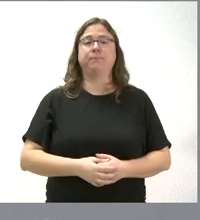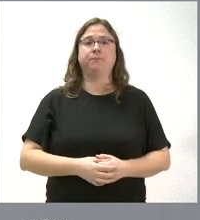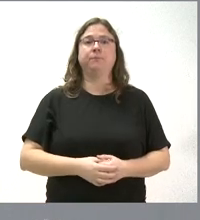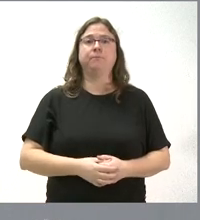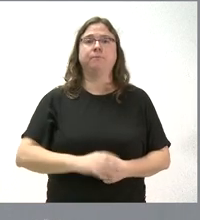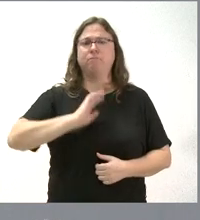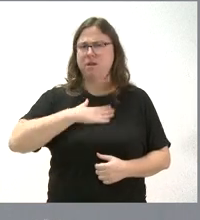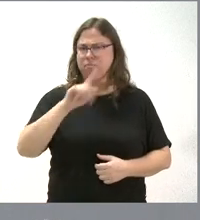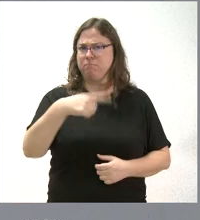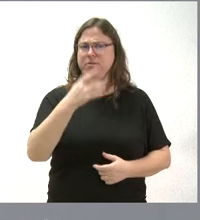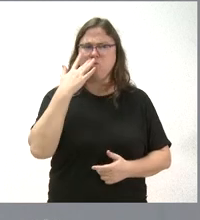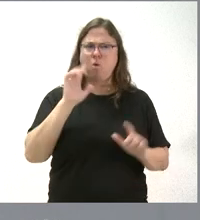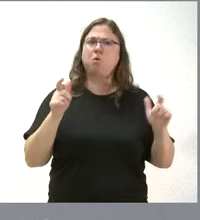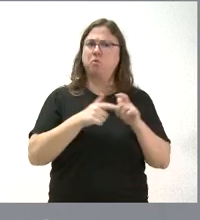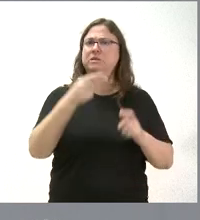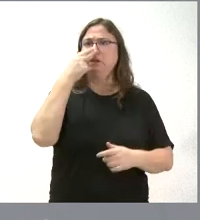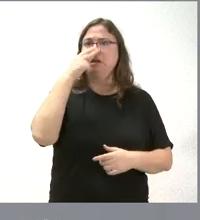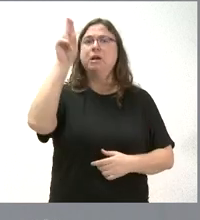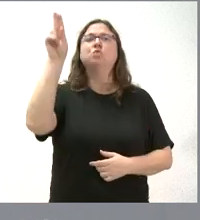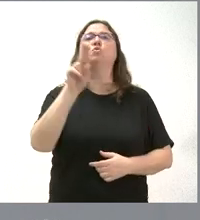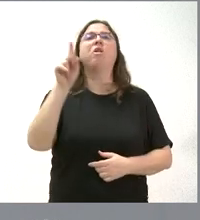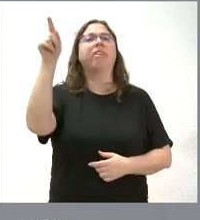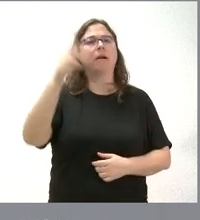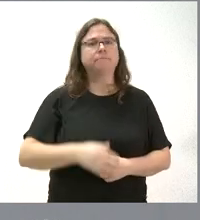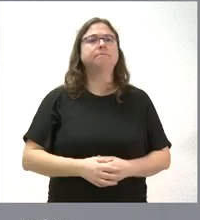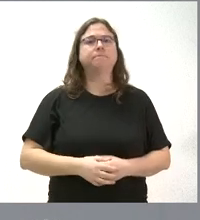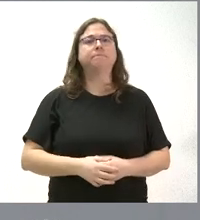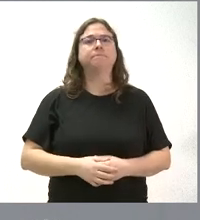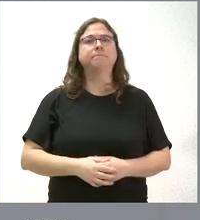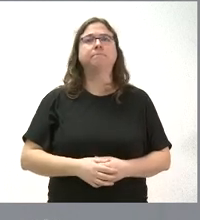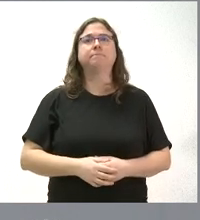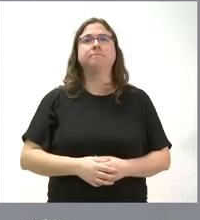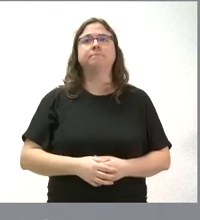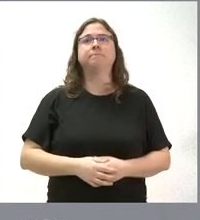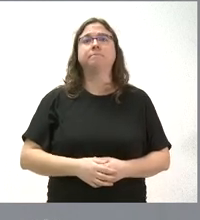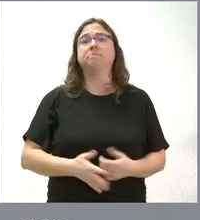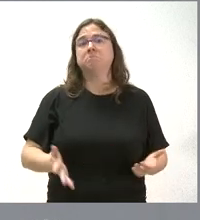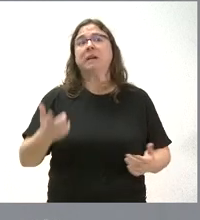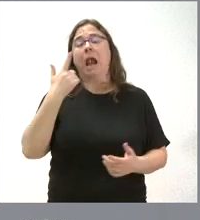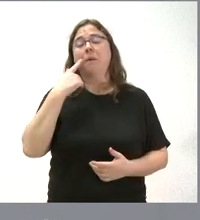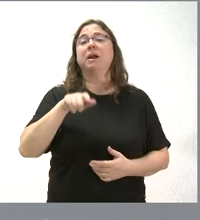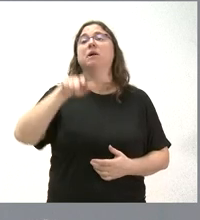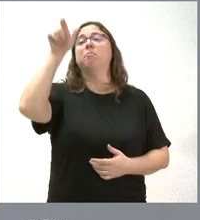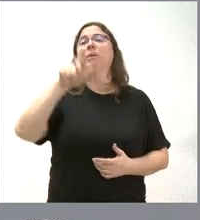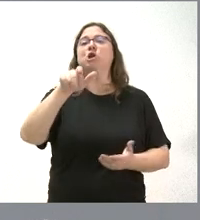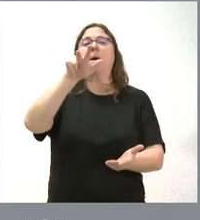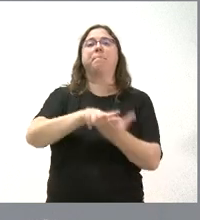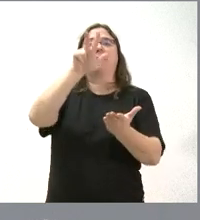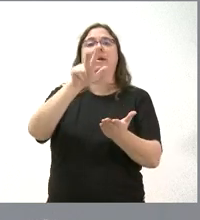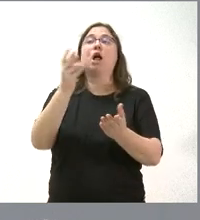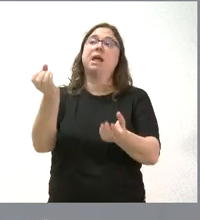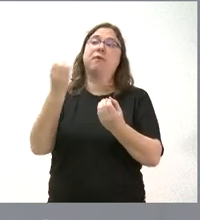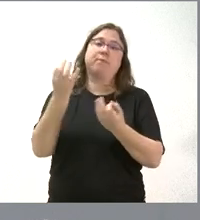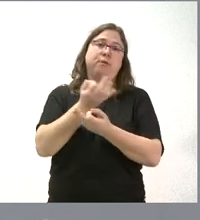que creo que hay una reunión muy interesante en Suiza. Y esperemos que el verificador nos dé una información